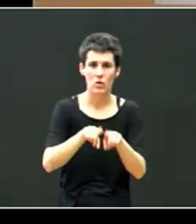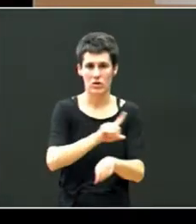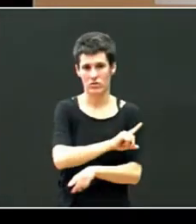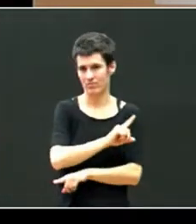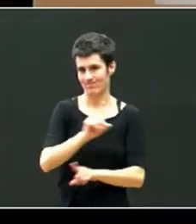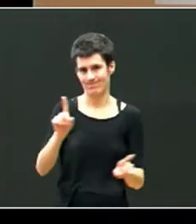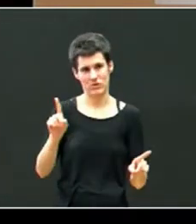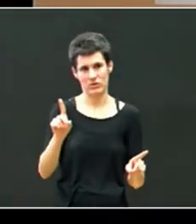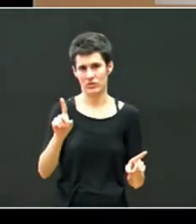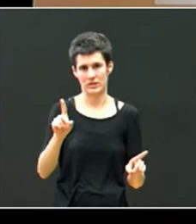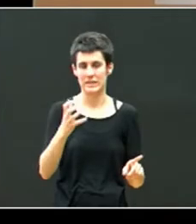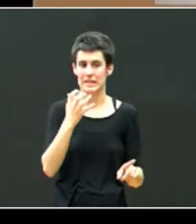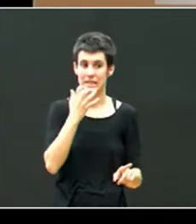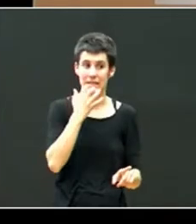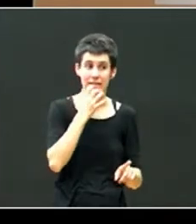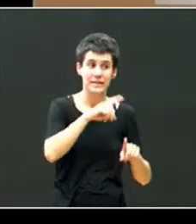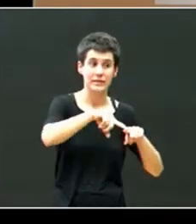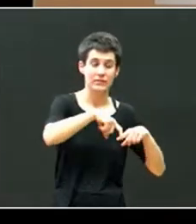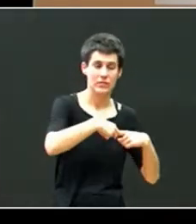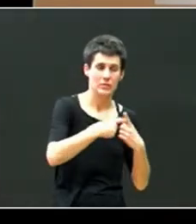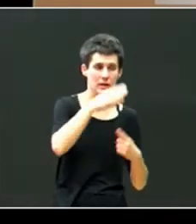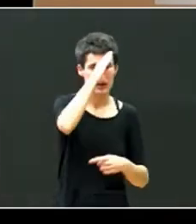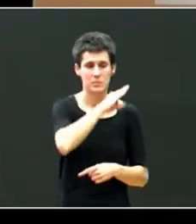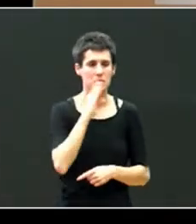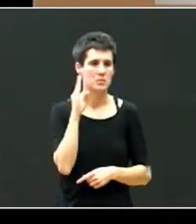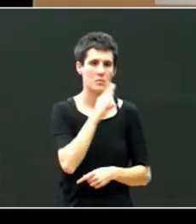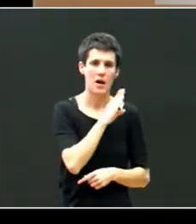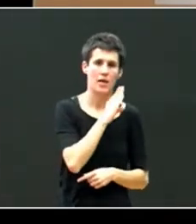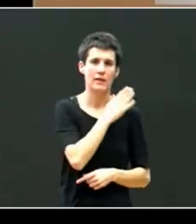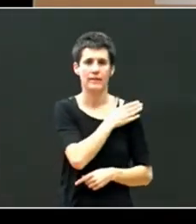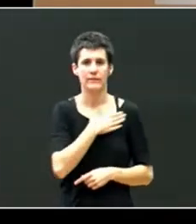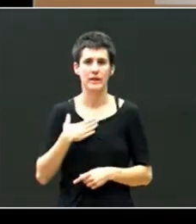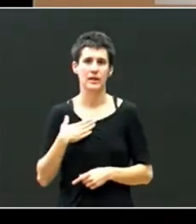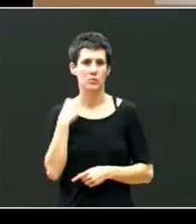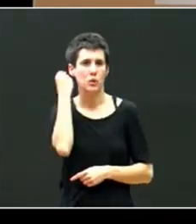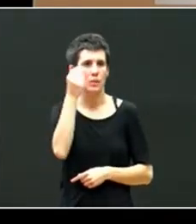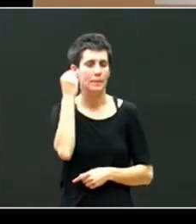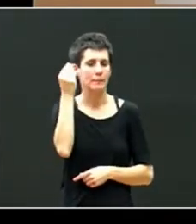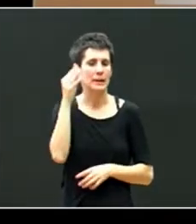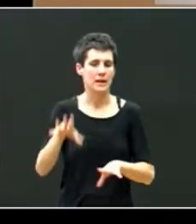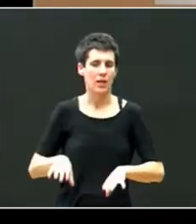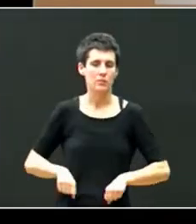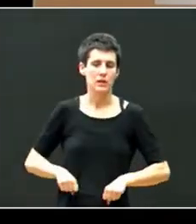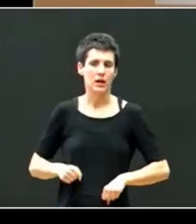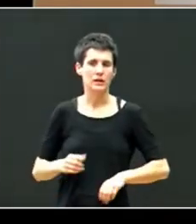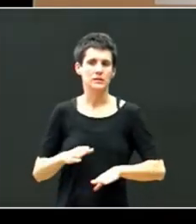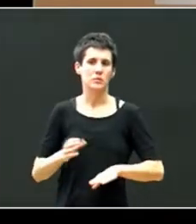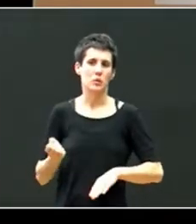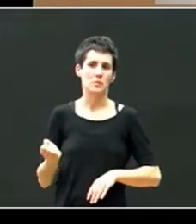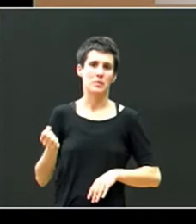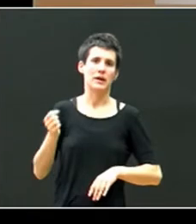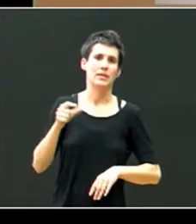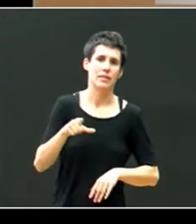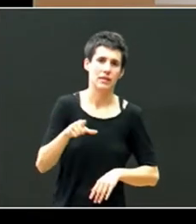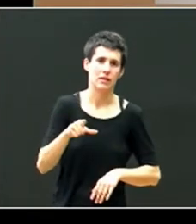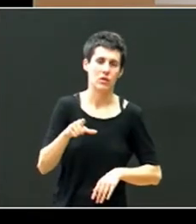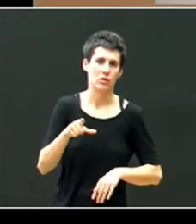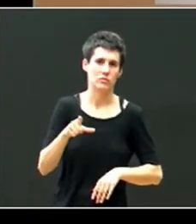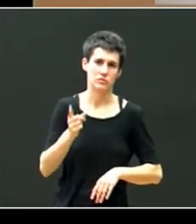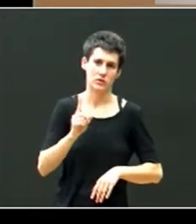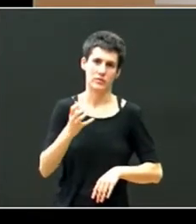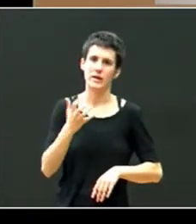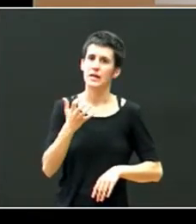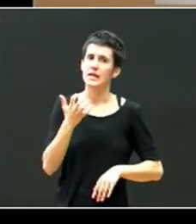a que no es lo mismo no puedes ir a la parentalidad adoptiva sin superar esos duelos y